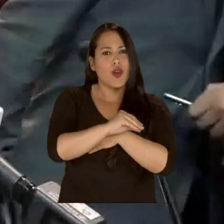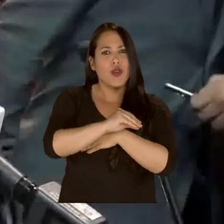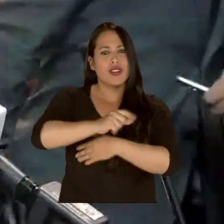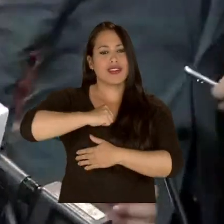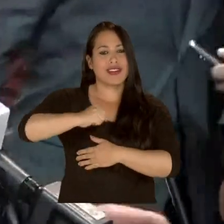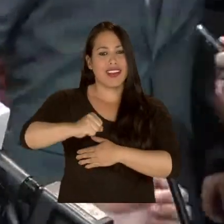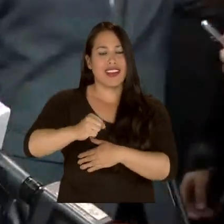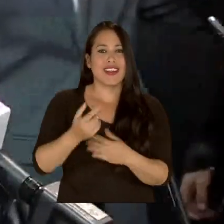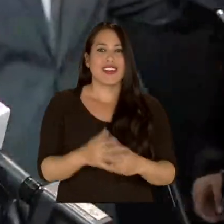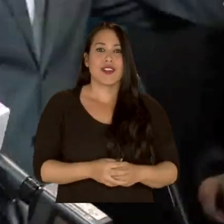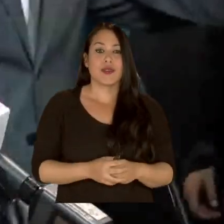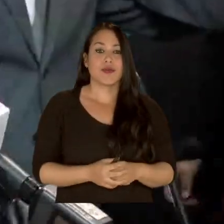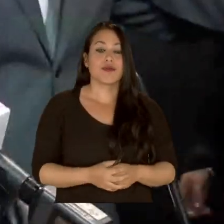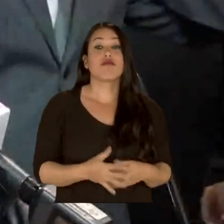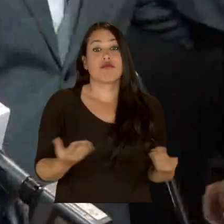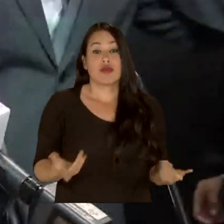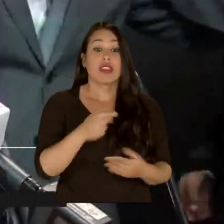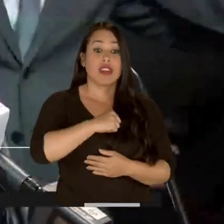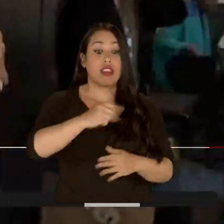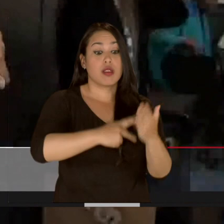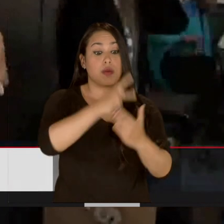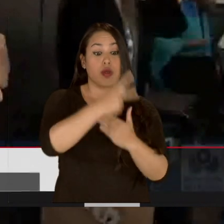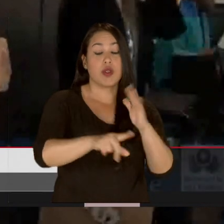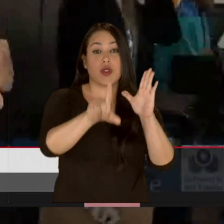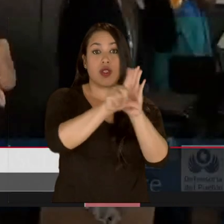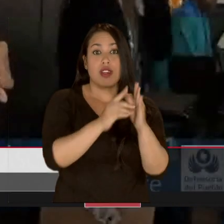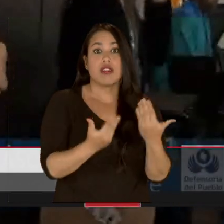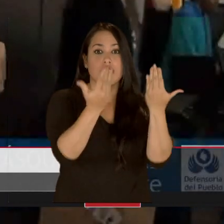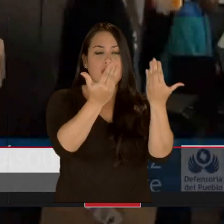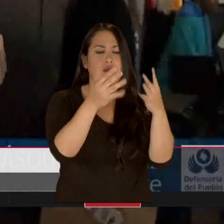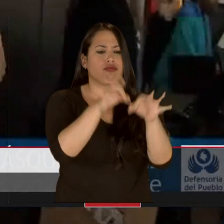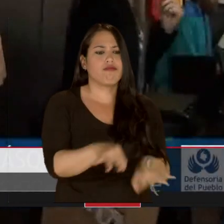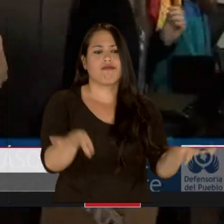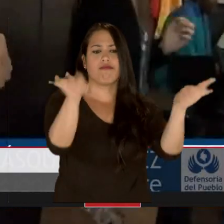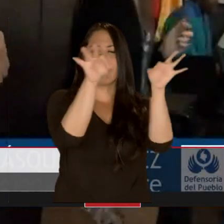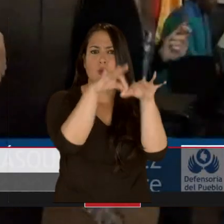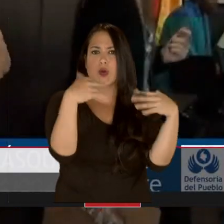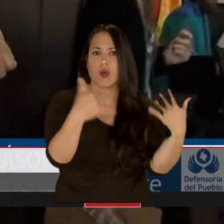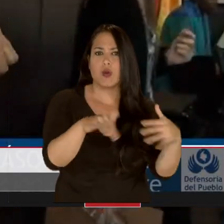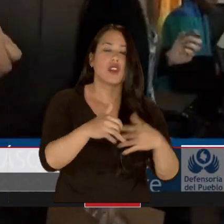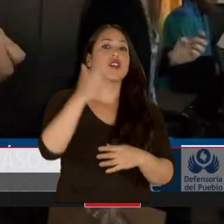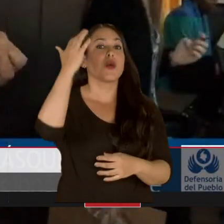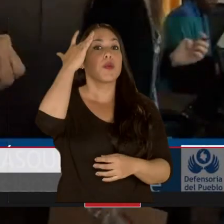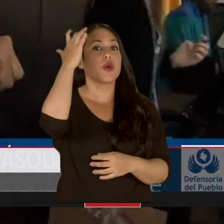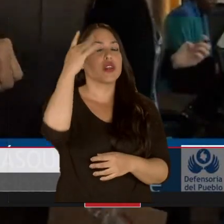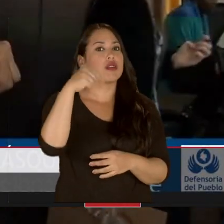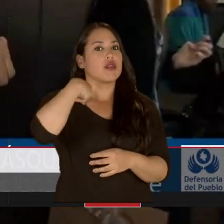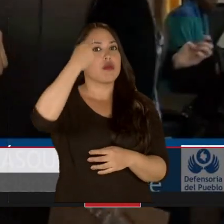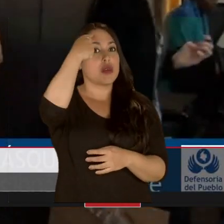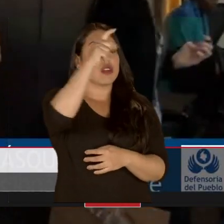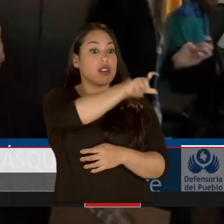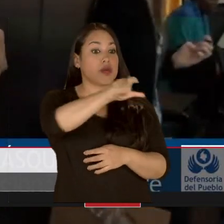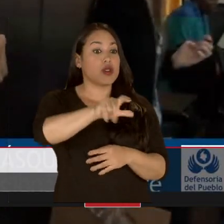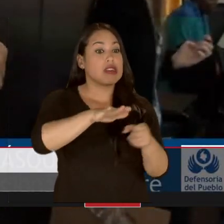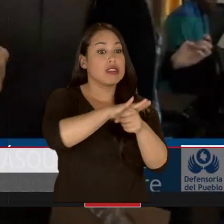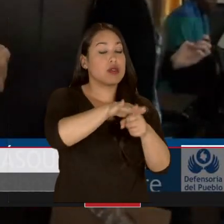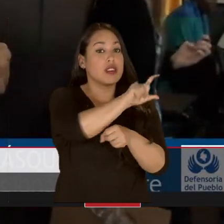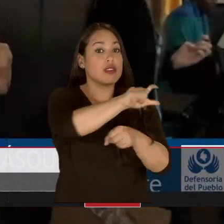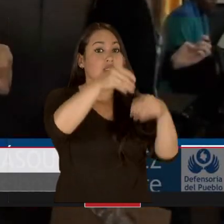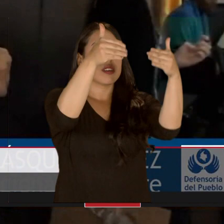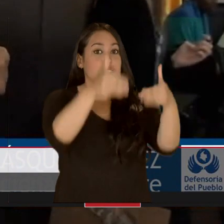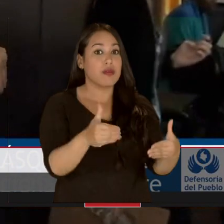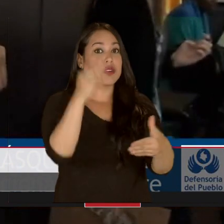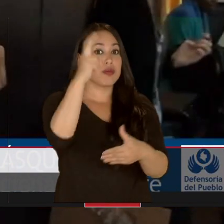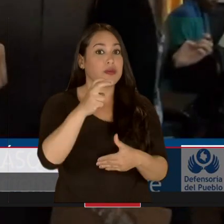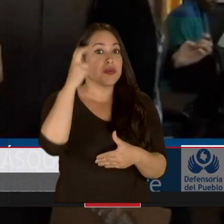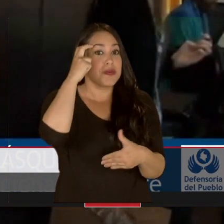votar, casarse y tener todos los derechos. Para afectar a que es el proyecto de ley, me parece muy importante, porque pienso que las